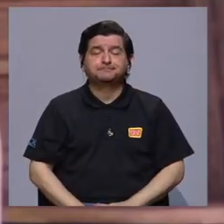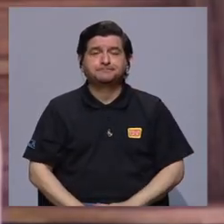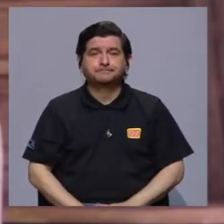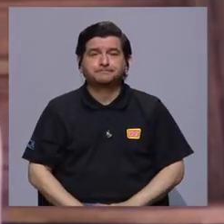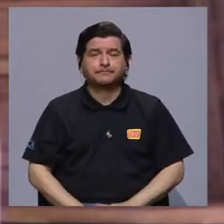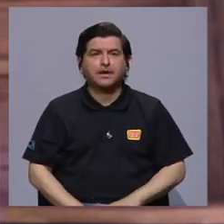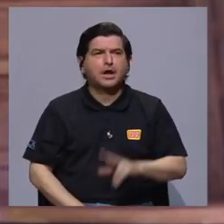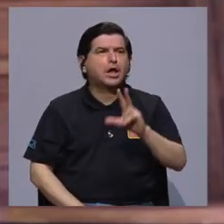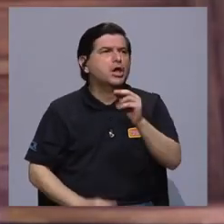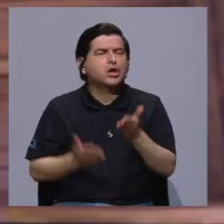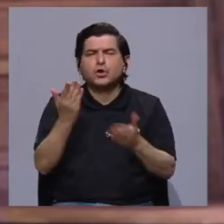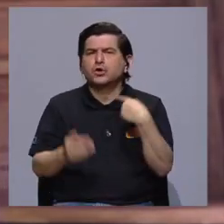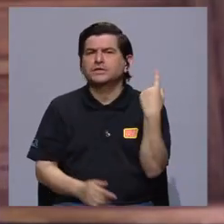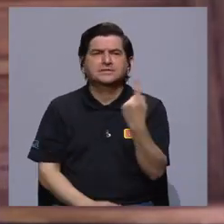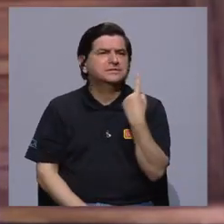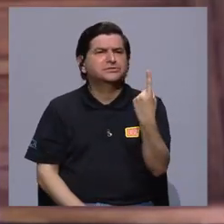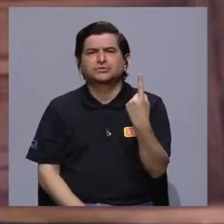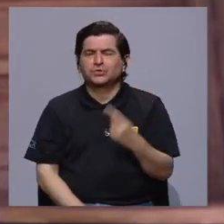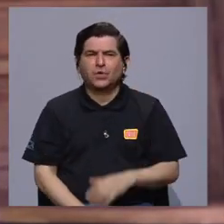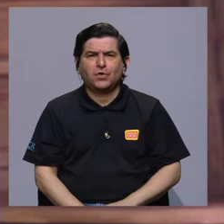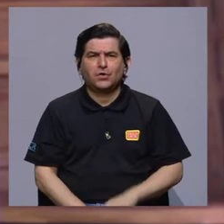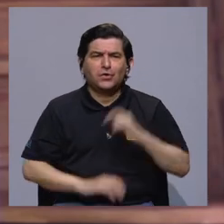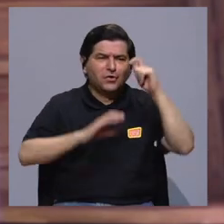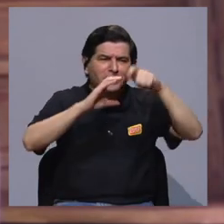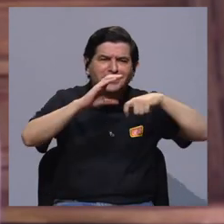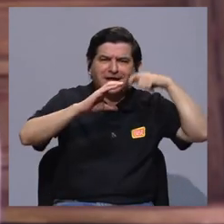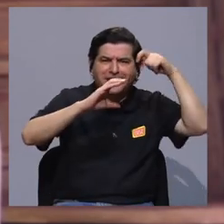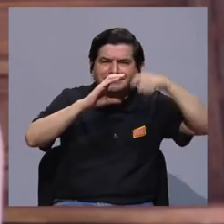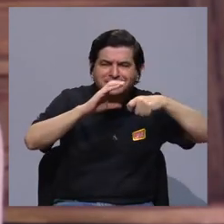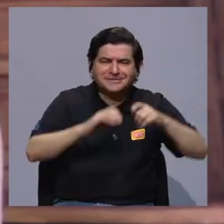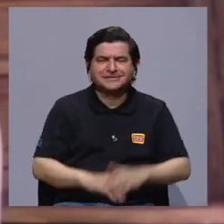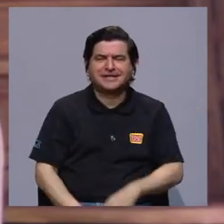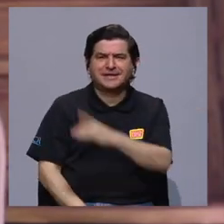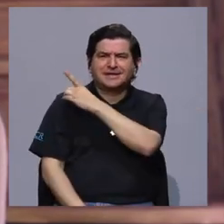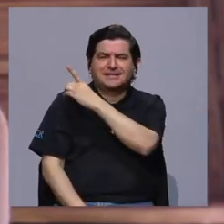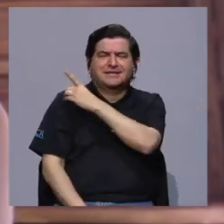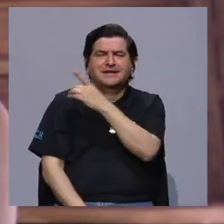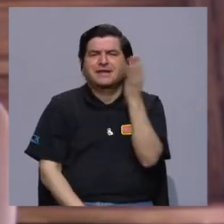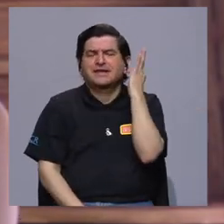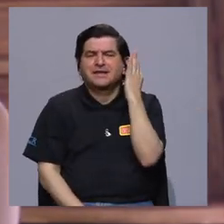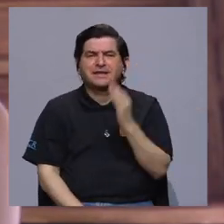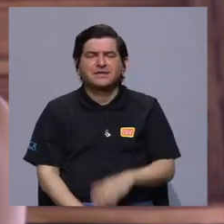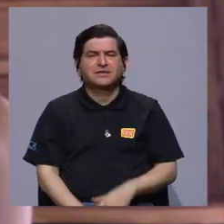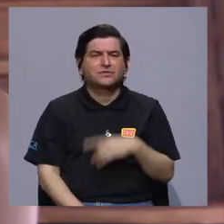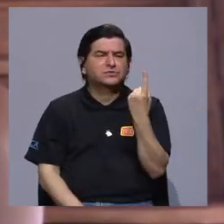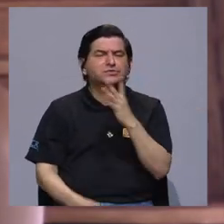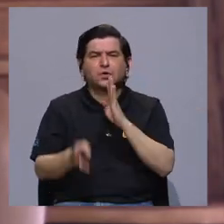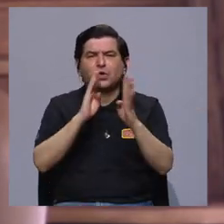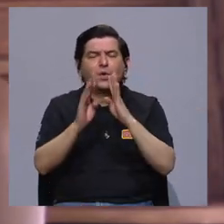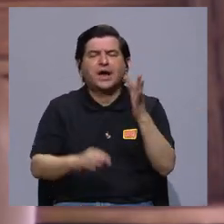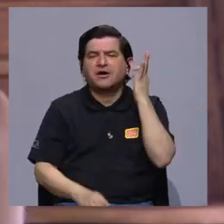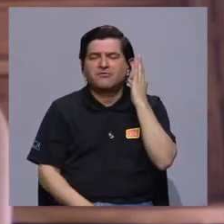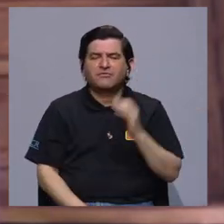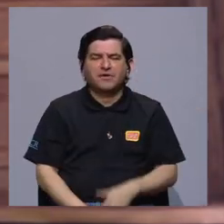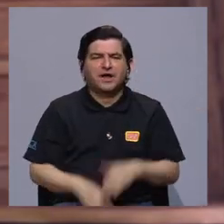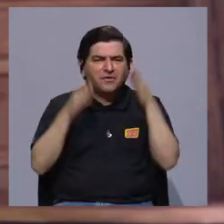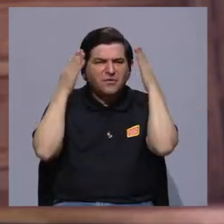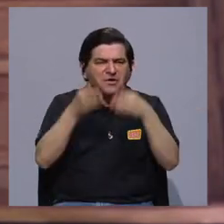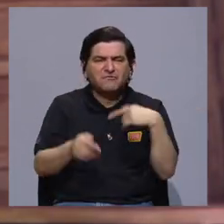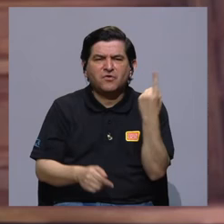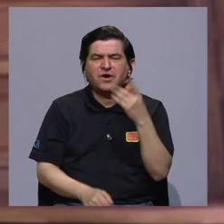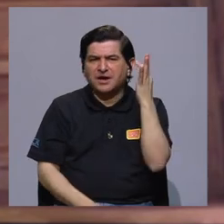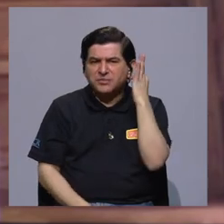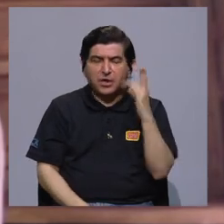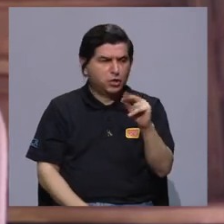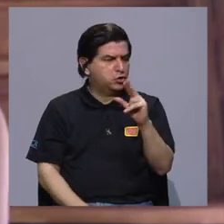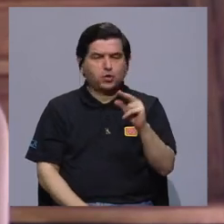Sí, radicalmente. Y no es como que solo, ¿verdad? Que el cine dirigido por mujeres solo hable para mujeres, o sea, para mujeres,